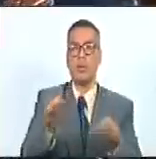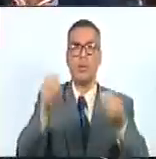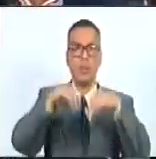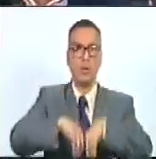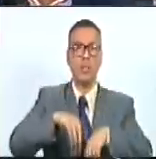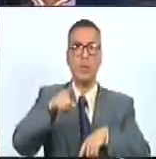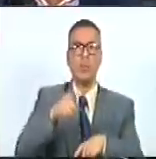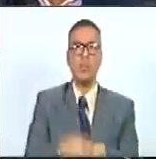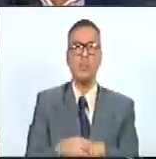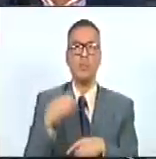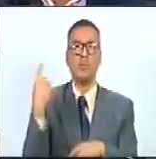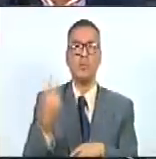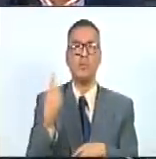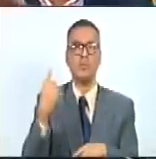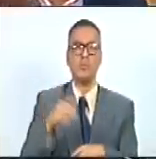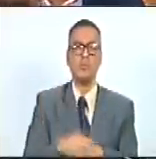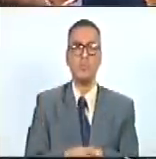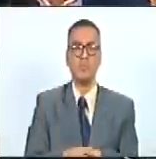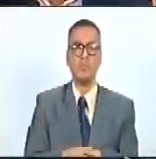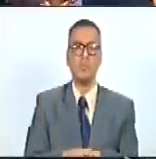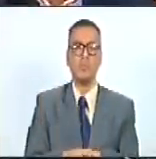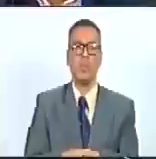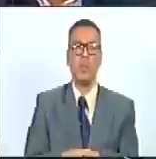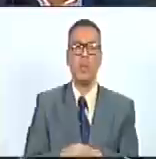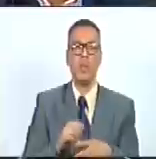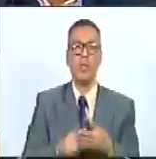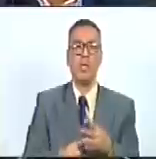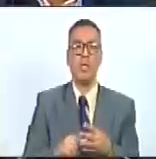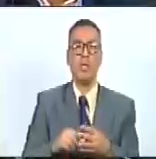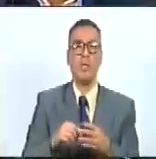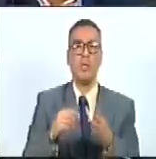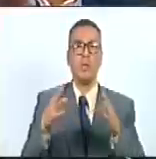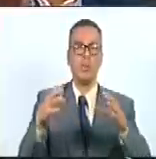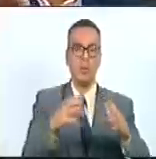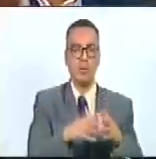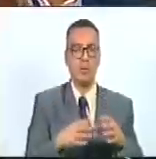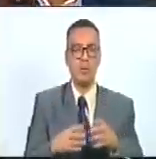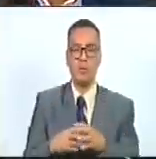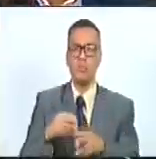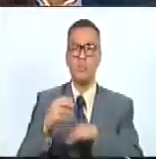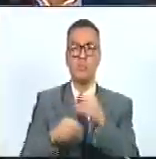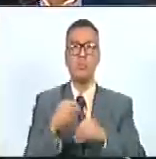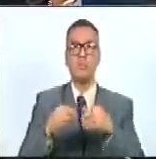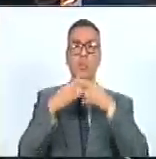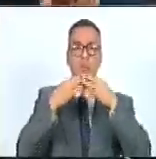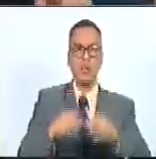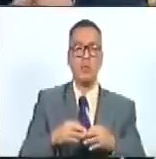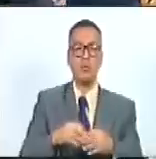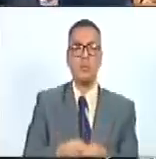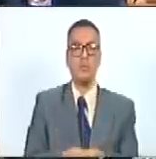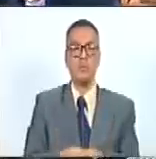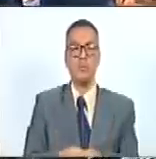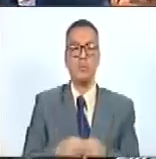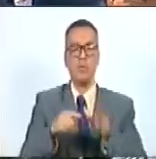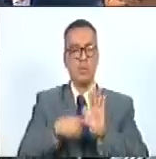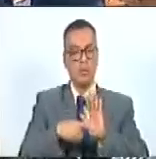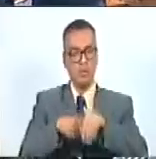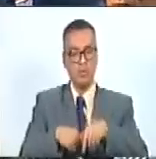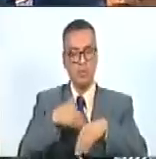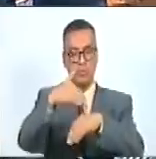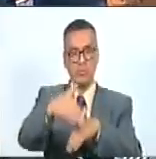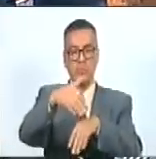en poco tiempo derrotar a quienes se erigían al frente